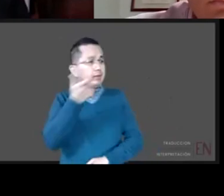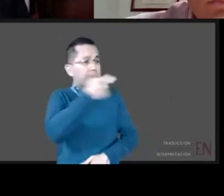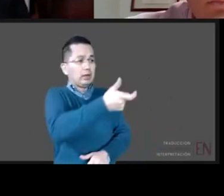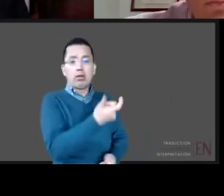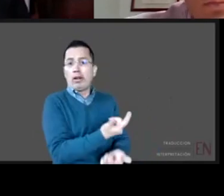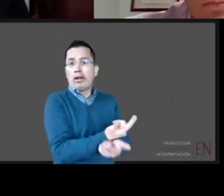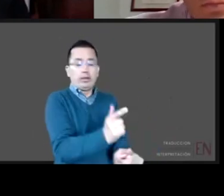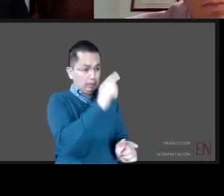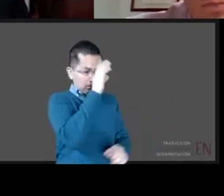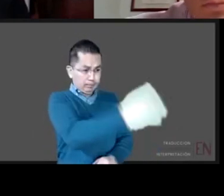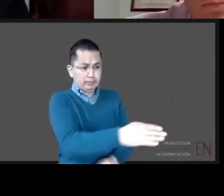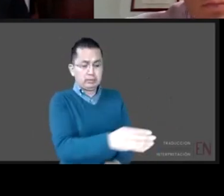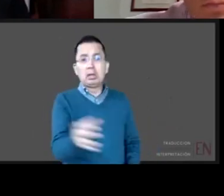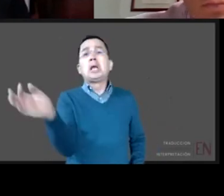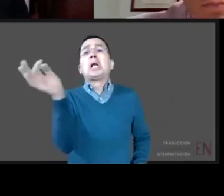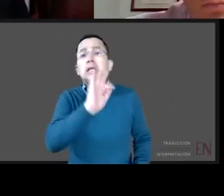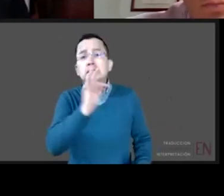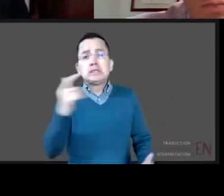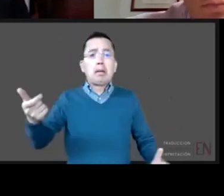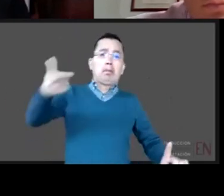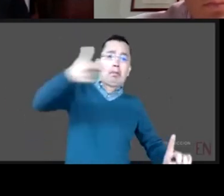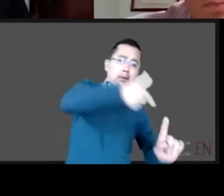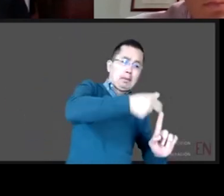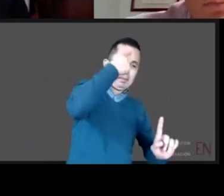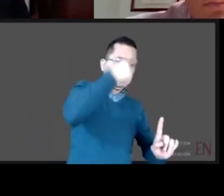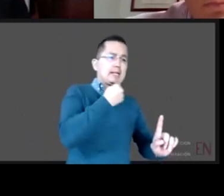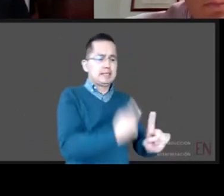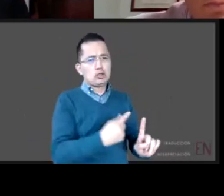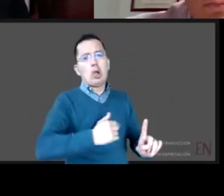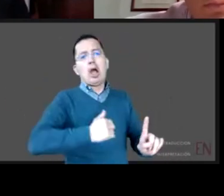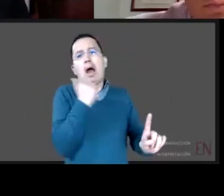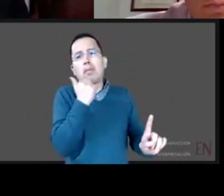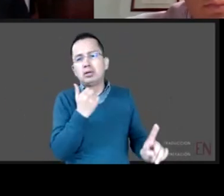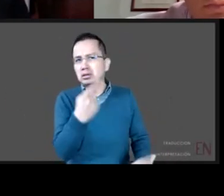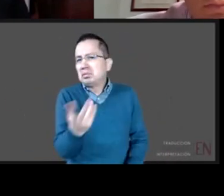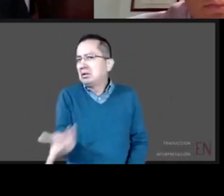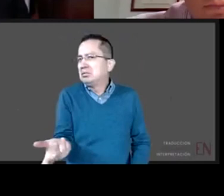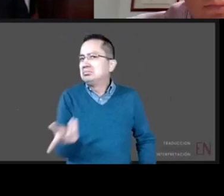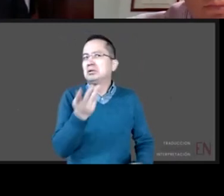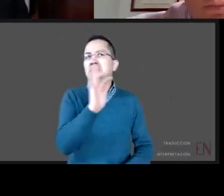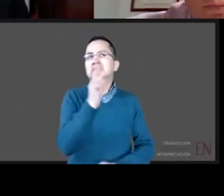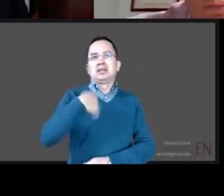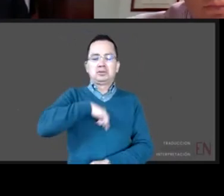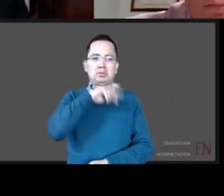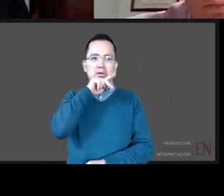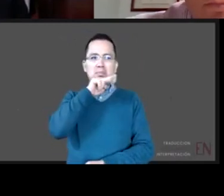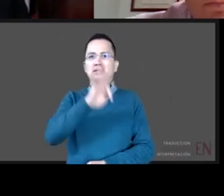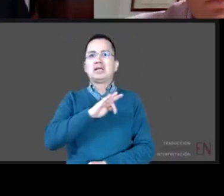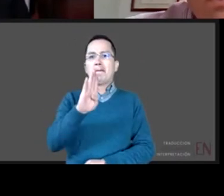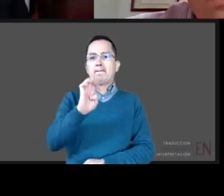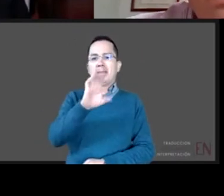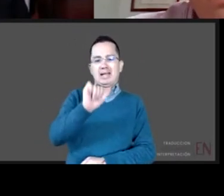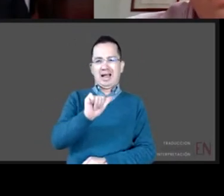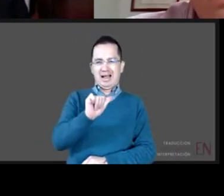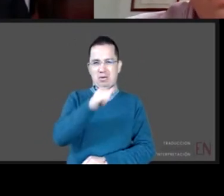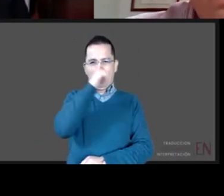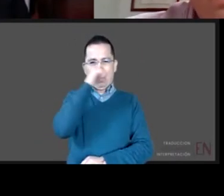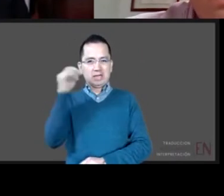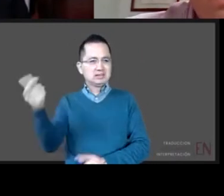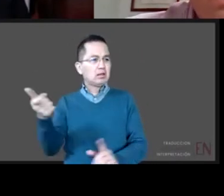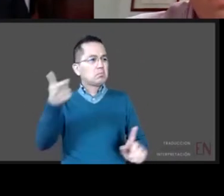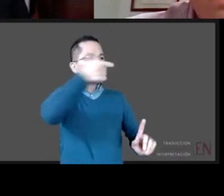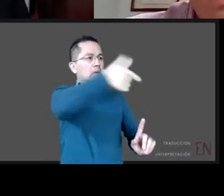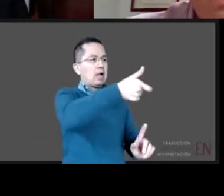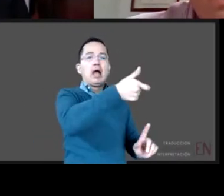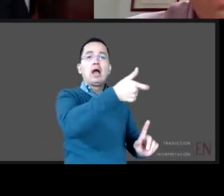para el interés superior del niño. Y tenemos las preocupaciones, que la beca Benito Juárez permita mayor consumo de ciertas sustancias